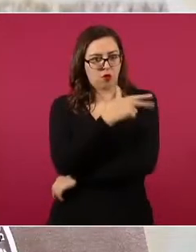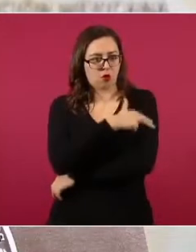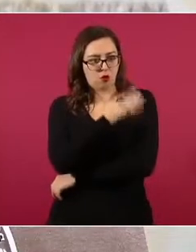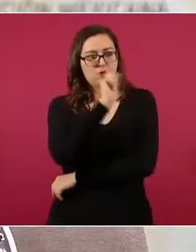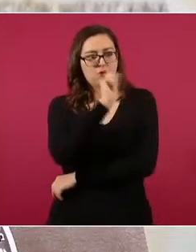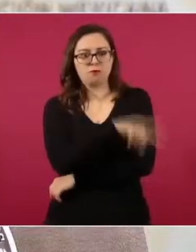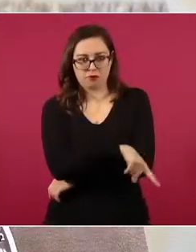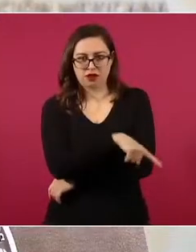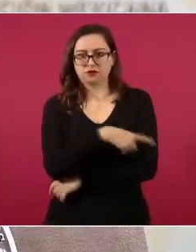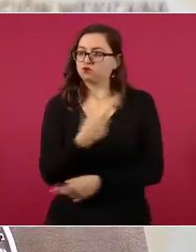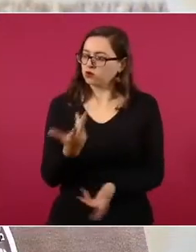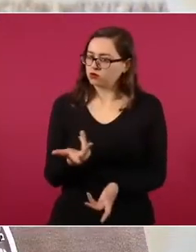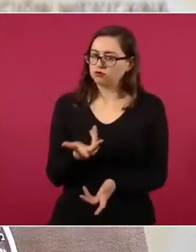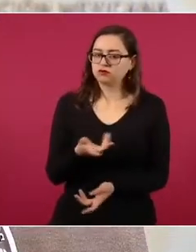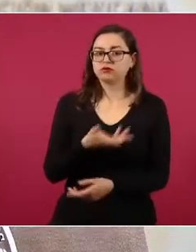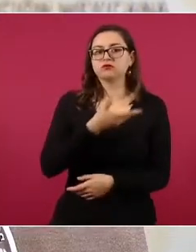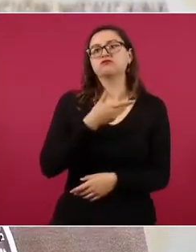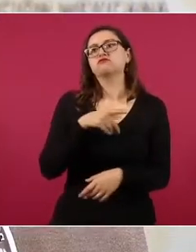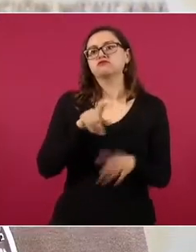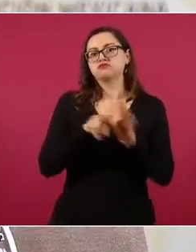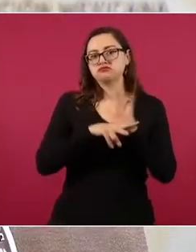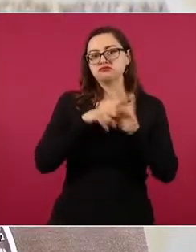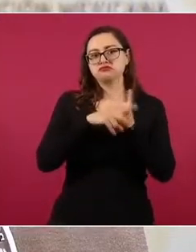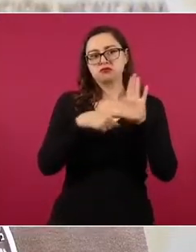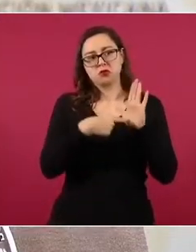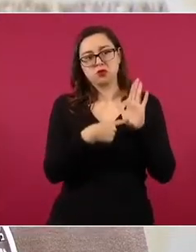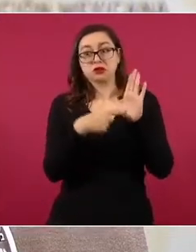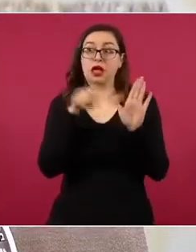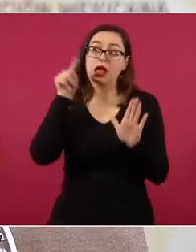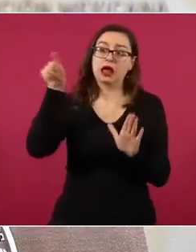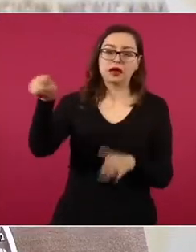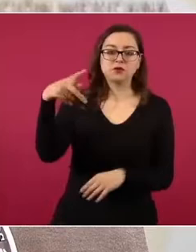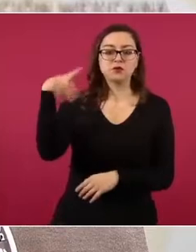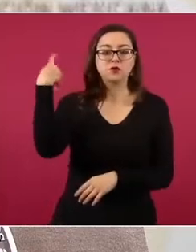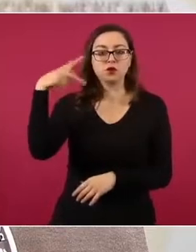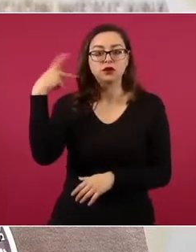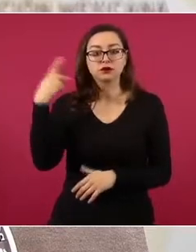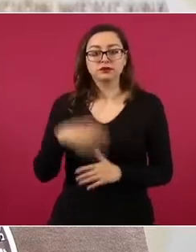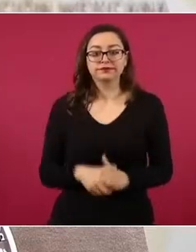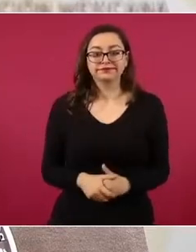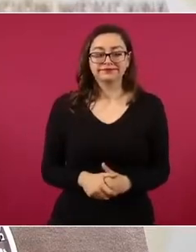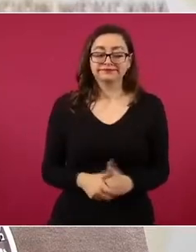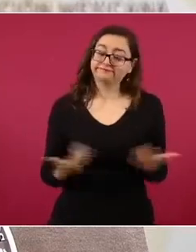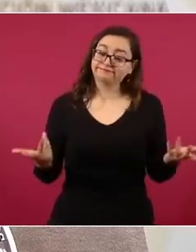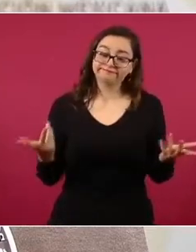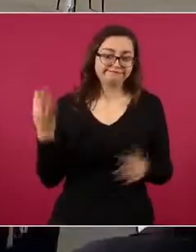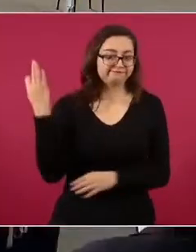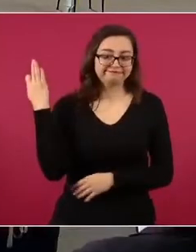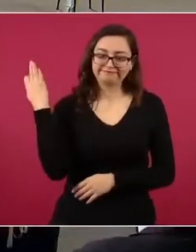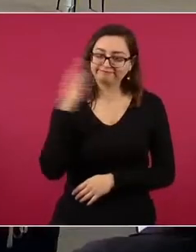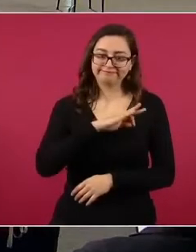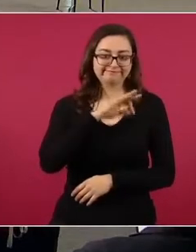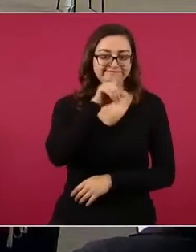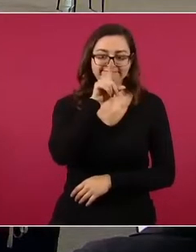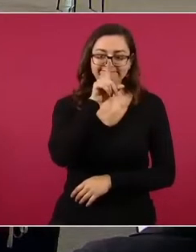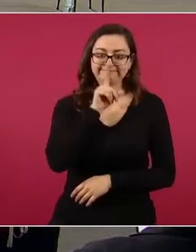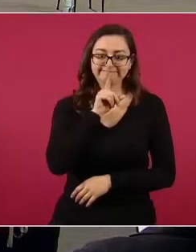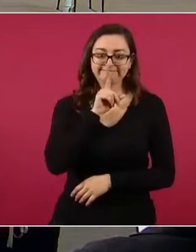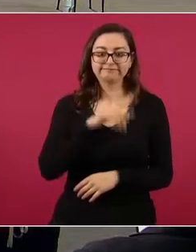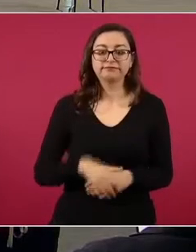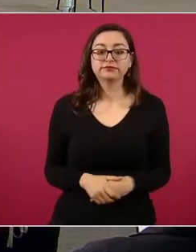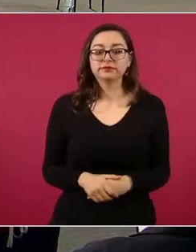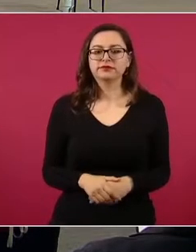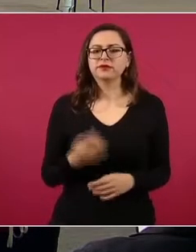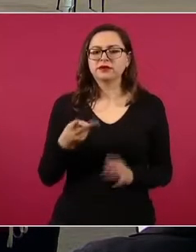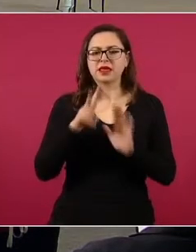de la institución desplegados en Puebla, lo cual es falso. El video corresponde a un evento